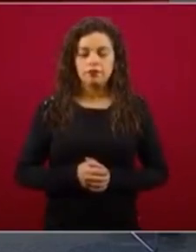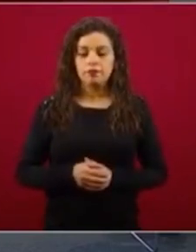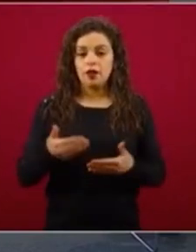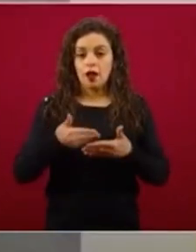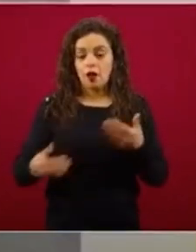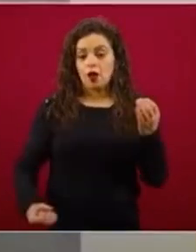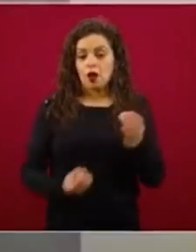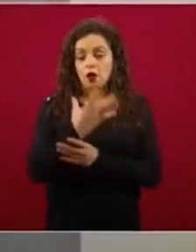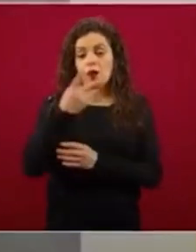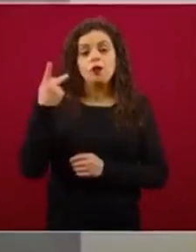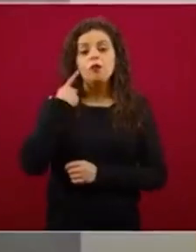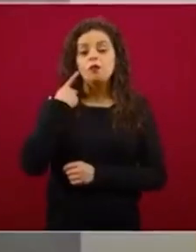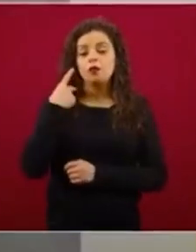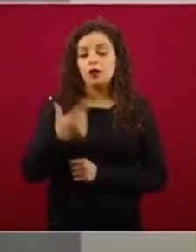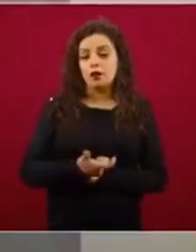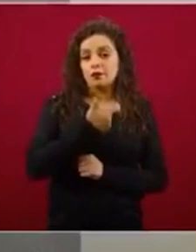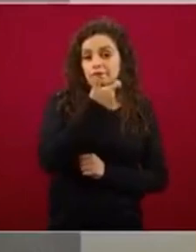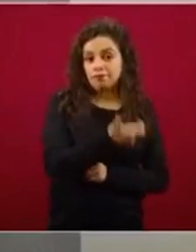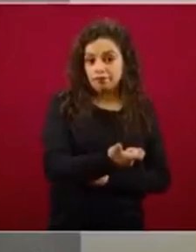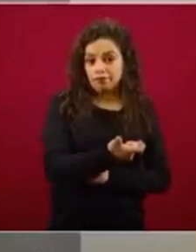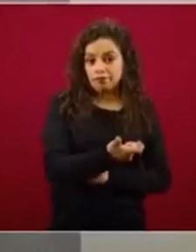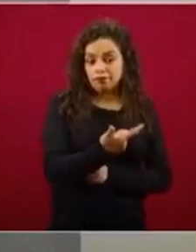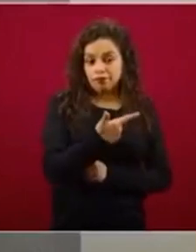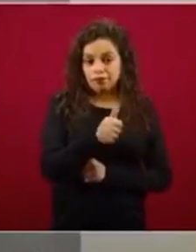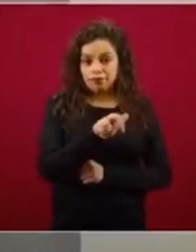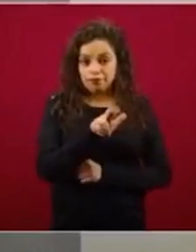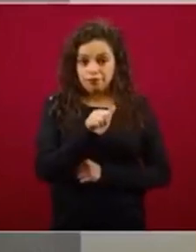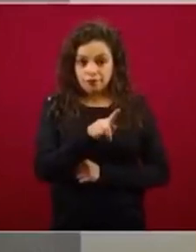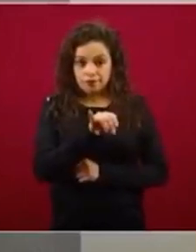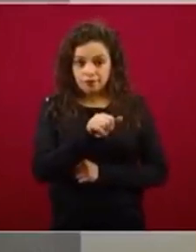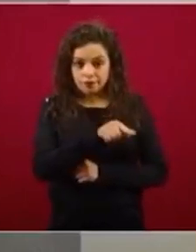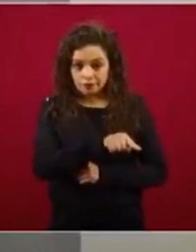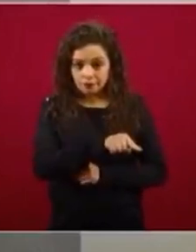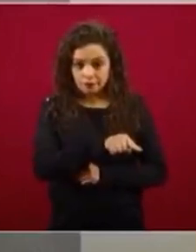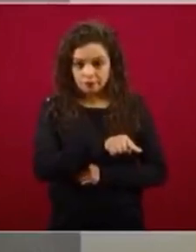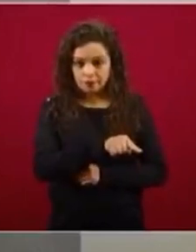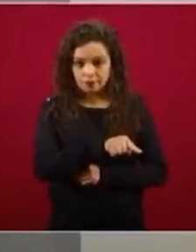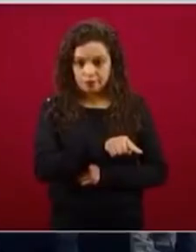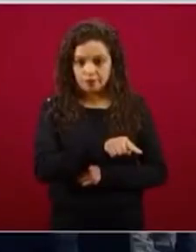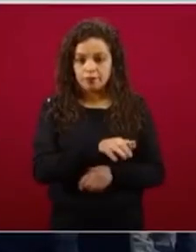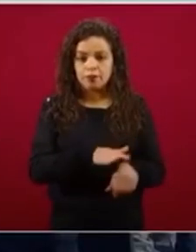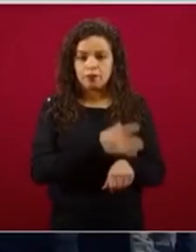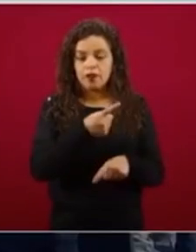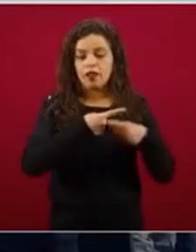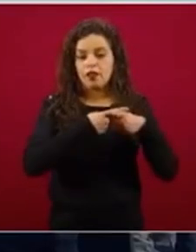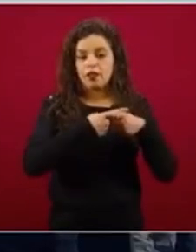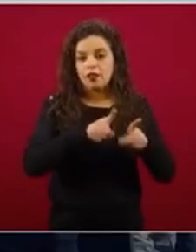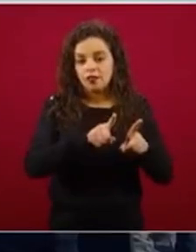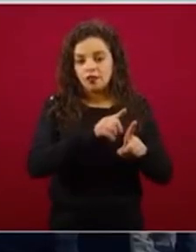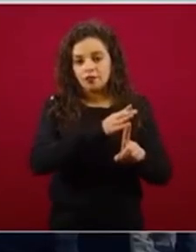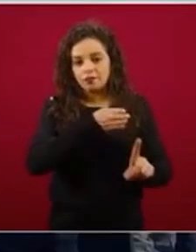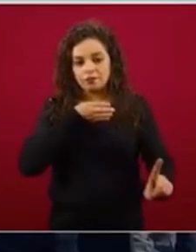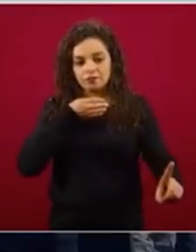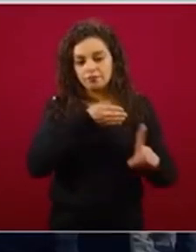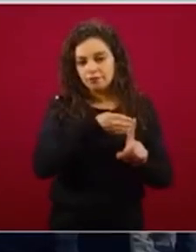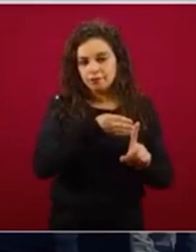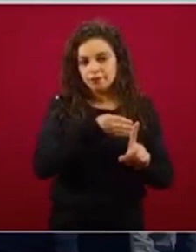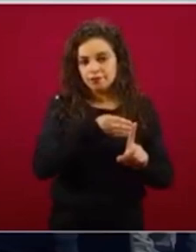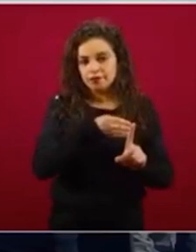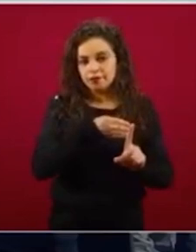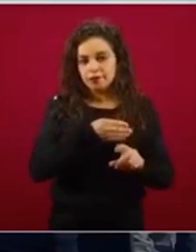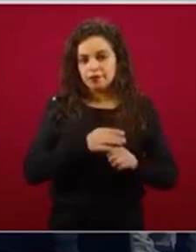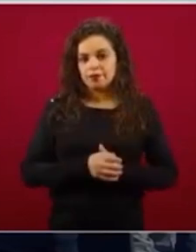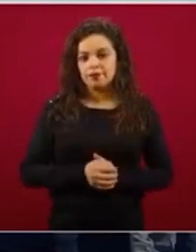caracteriza porque estos están diferenciados, están focalizados, tienen